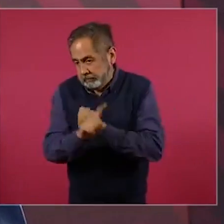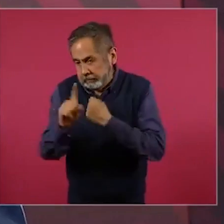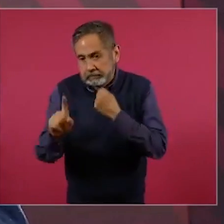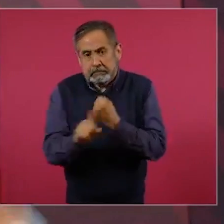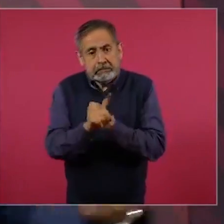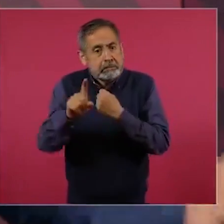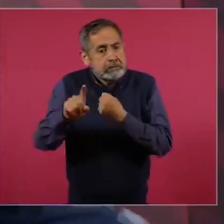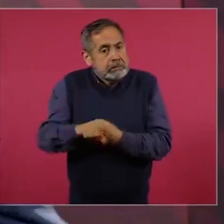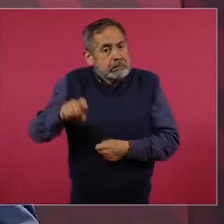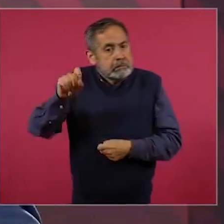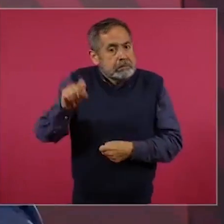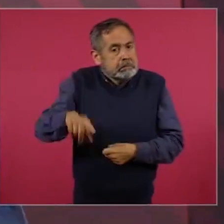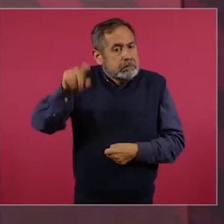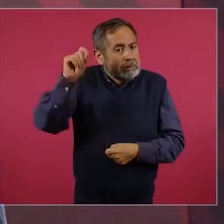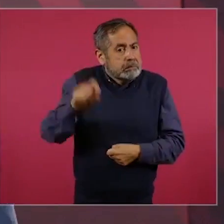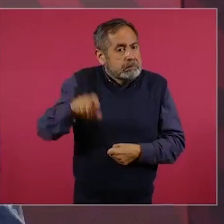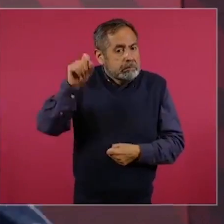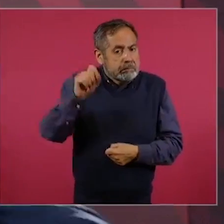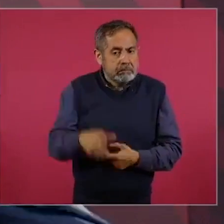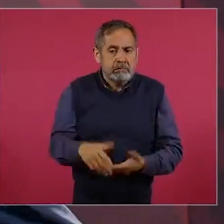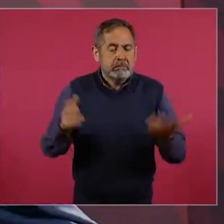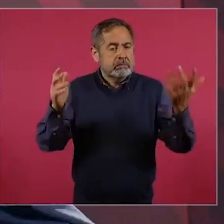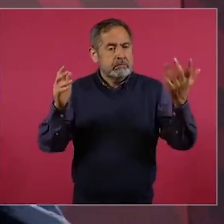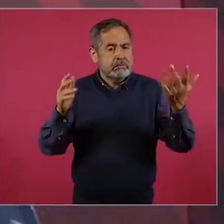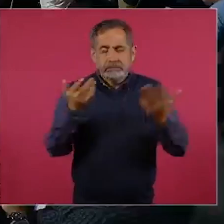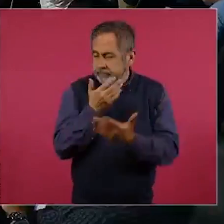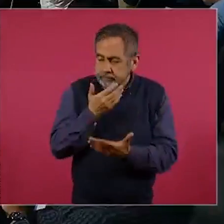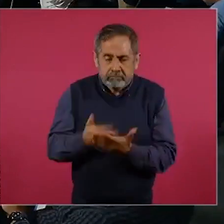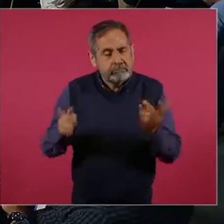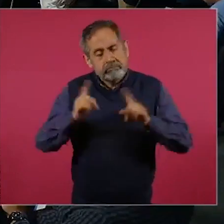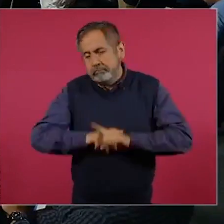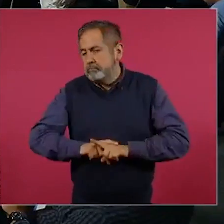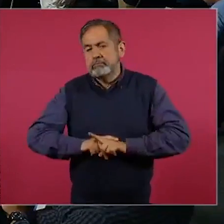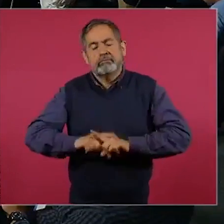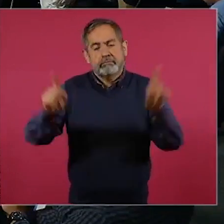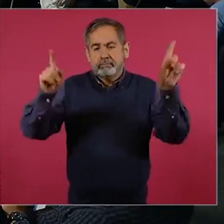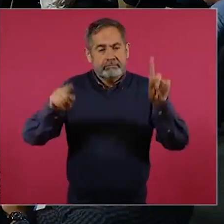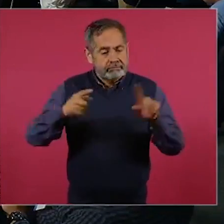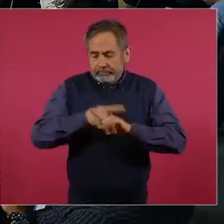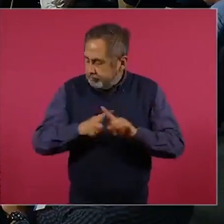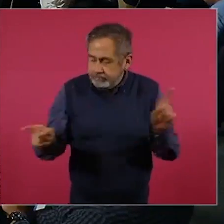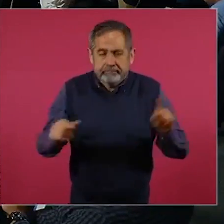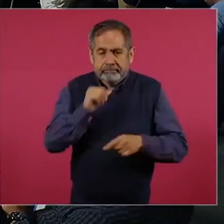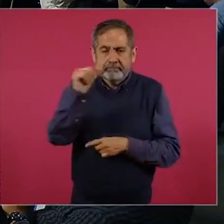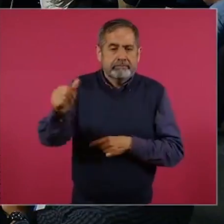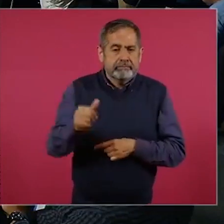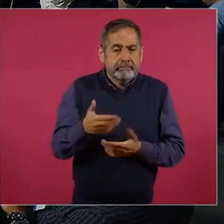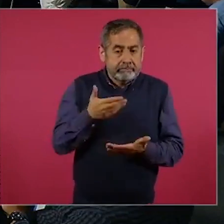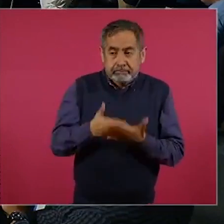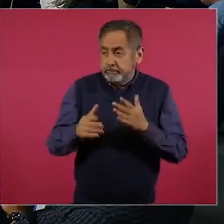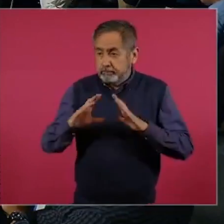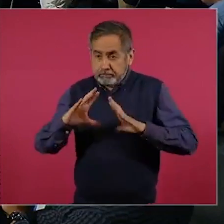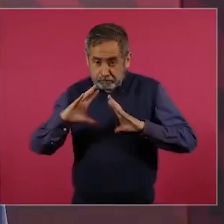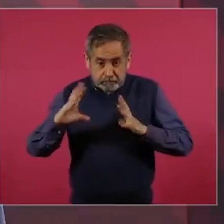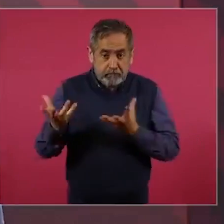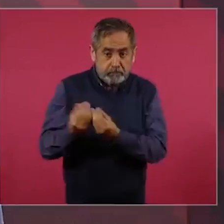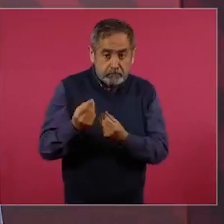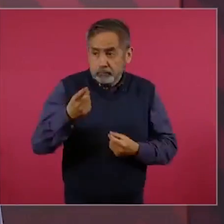Entonces, ¿por qué no vamos a celebrar que estamos logrando entre todos